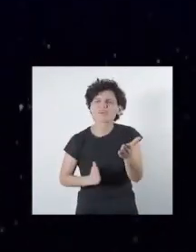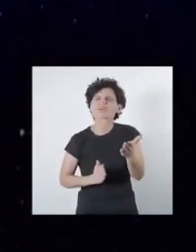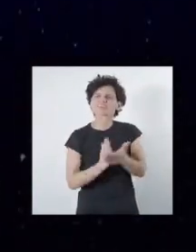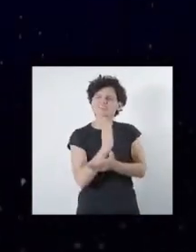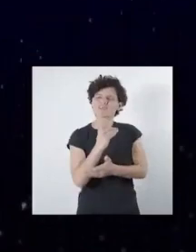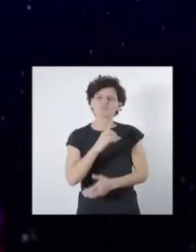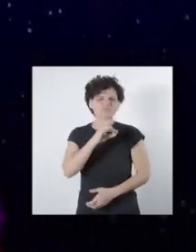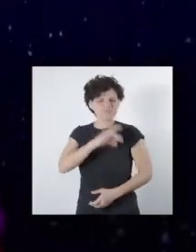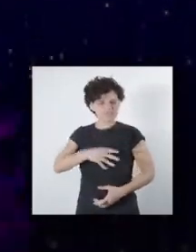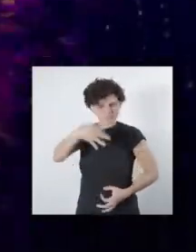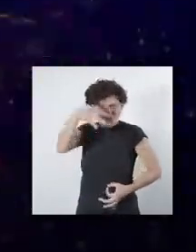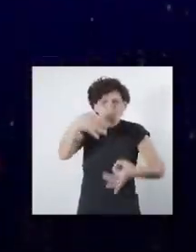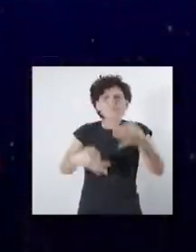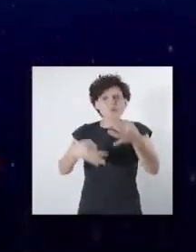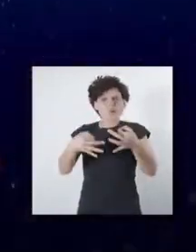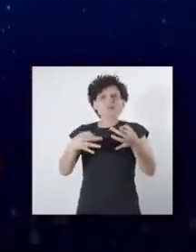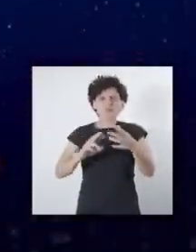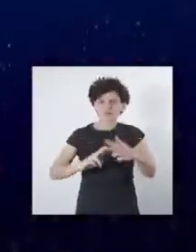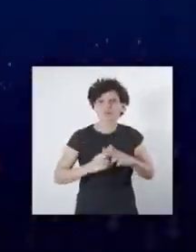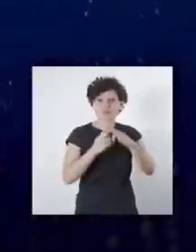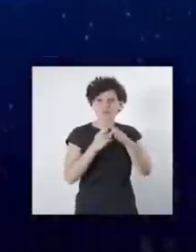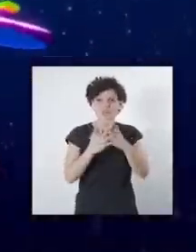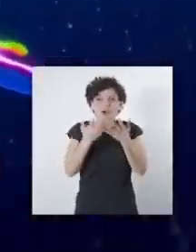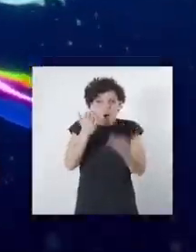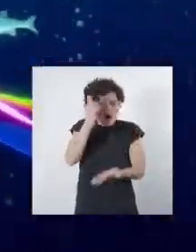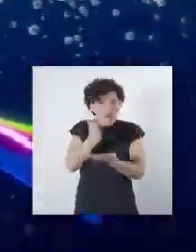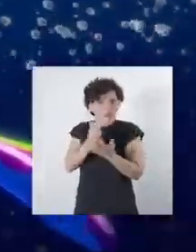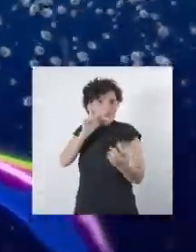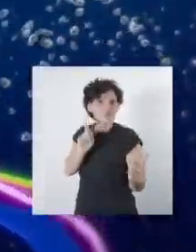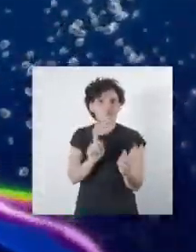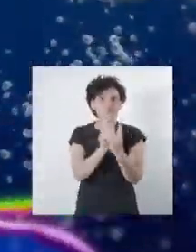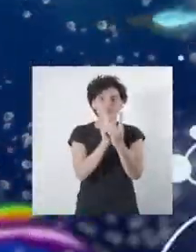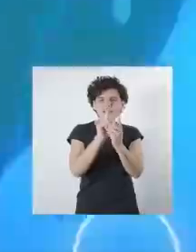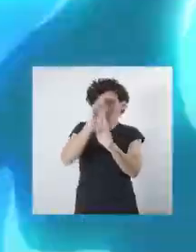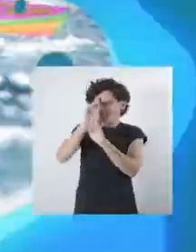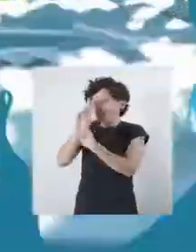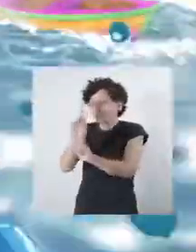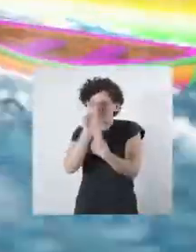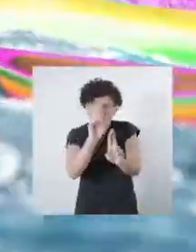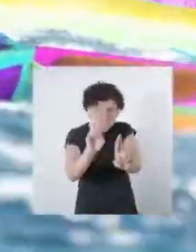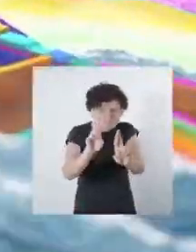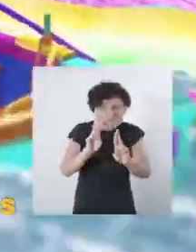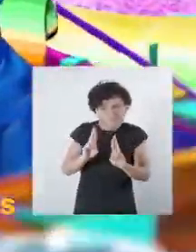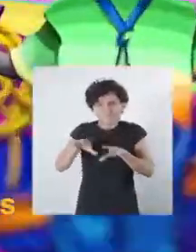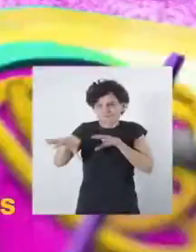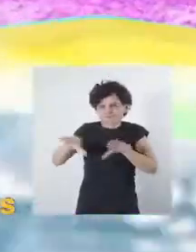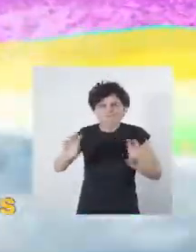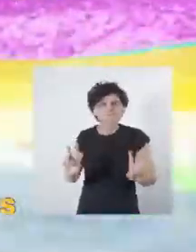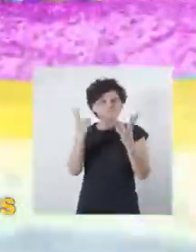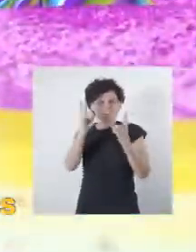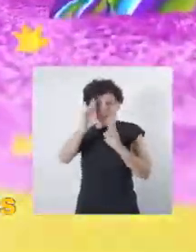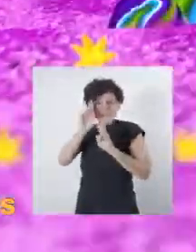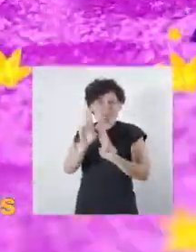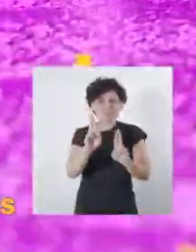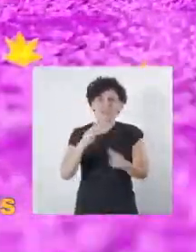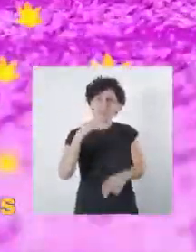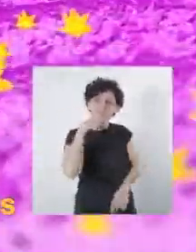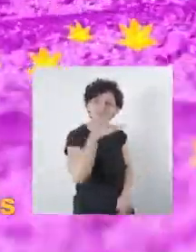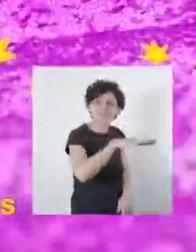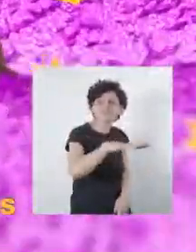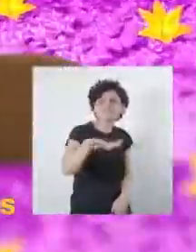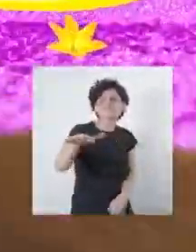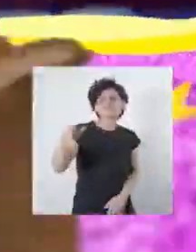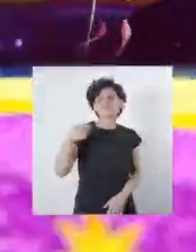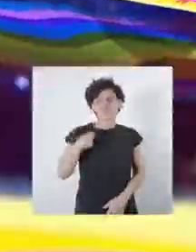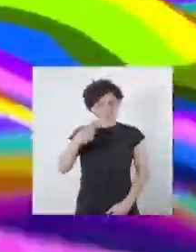un país más justo. Es momento de encontrarnos, de respetarnos y respetar a todo ser vivo. De que nuestros paisajes vuelvan a ser